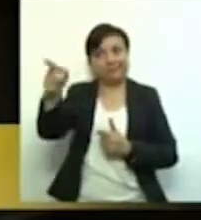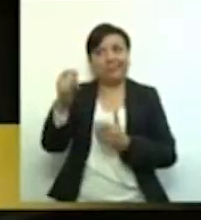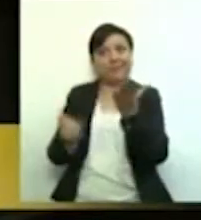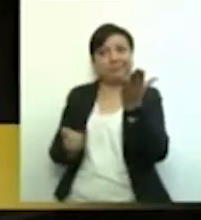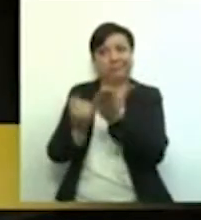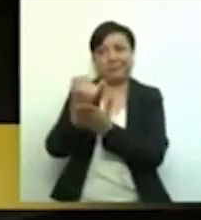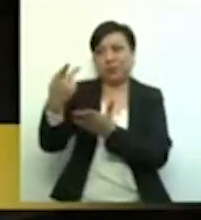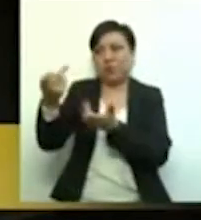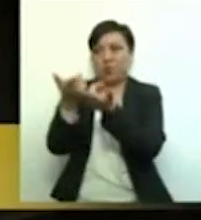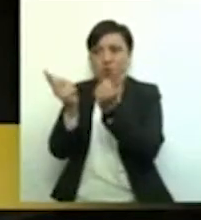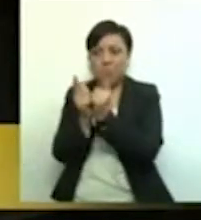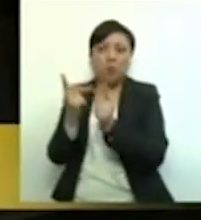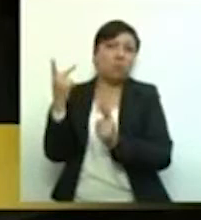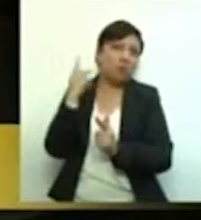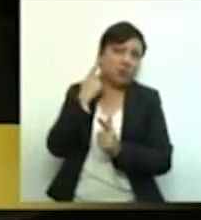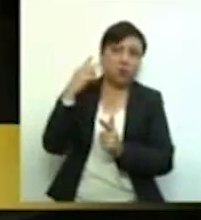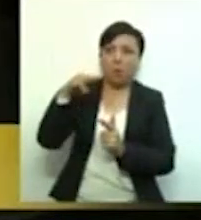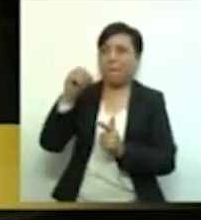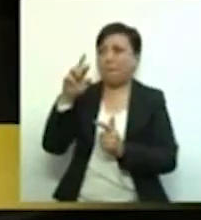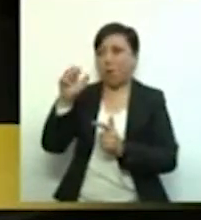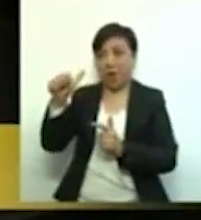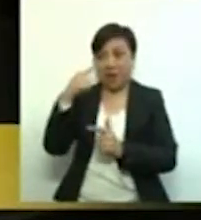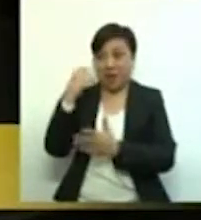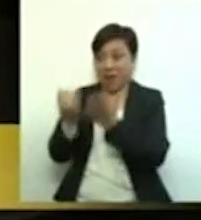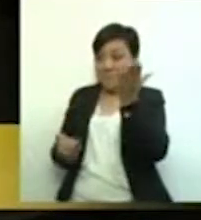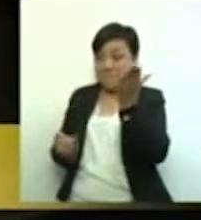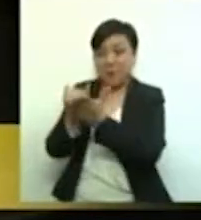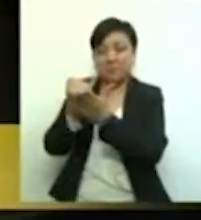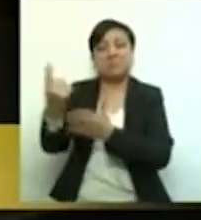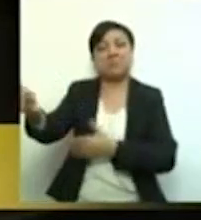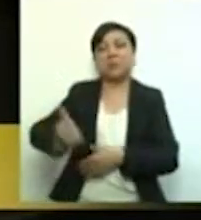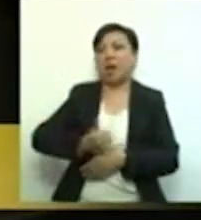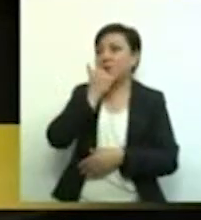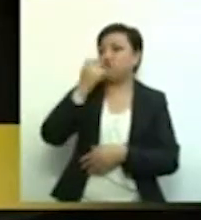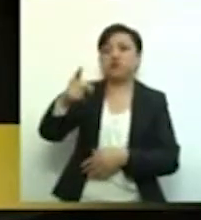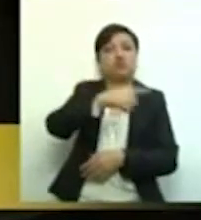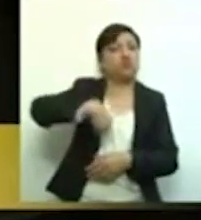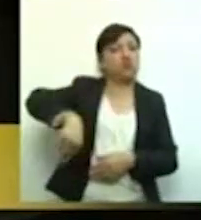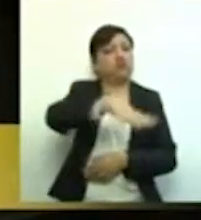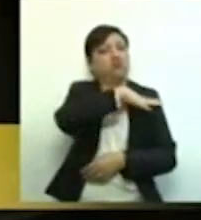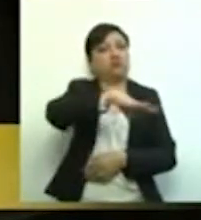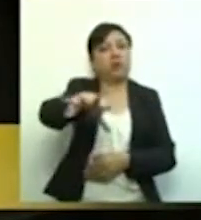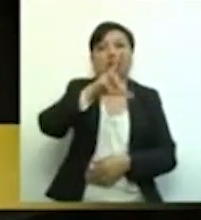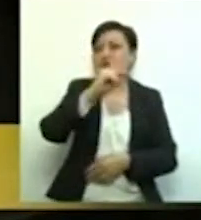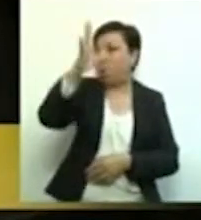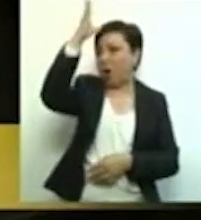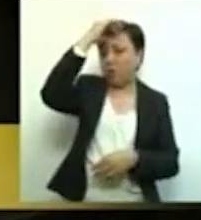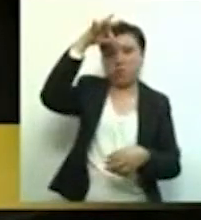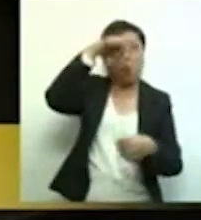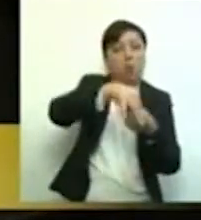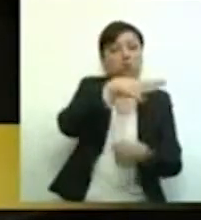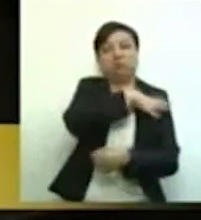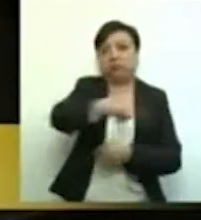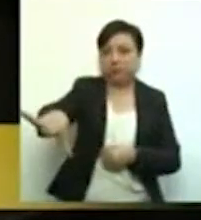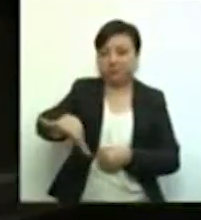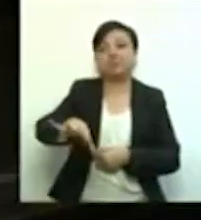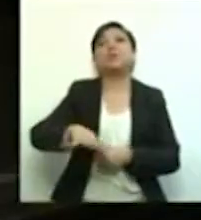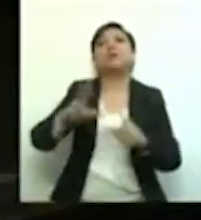partido Morena en el gobierno federal y votará en contra de esta propuesta de la desaparición de los fideicomisos. Muchas gracias.